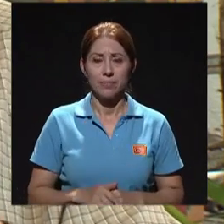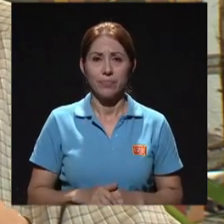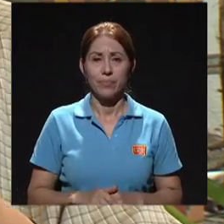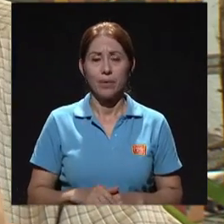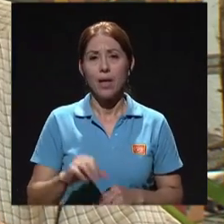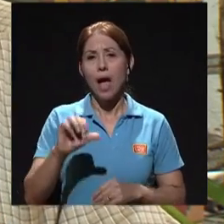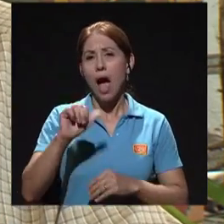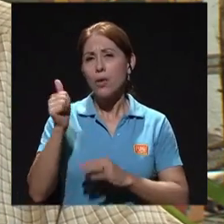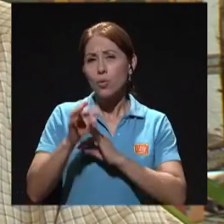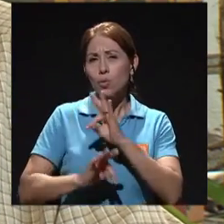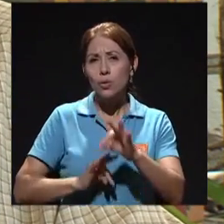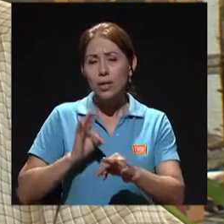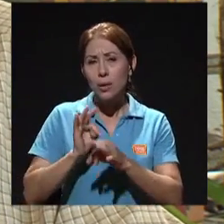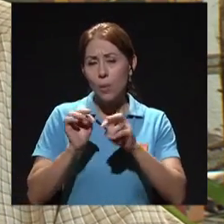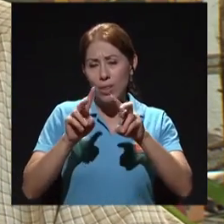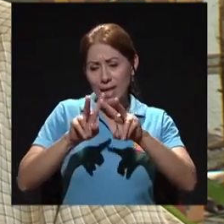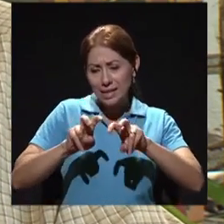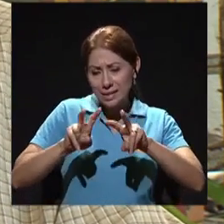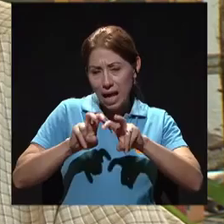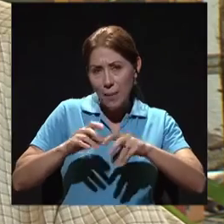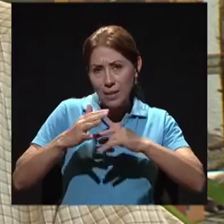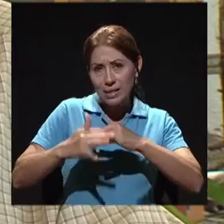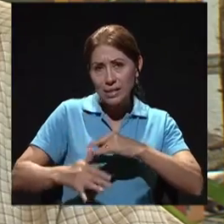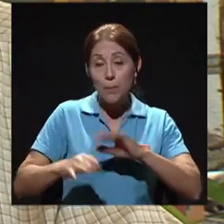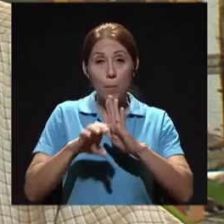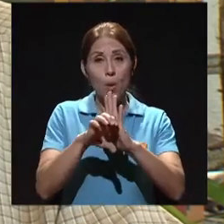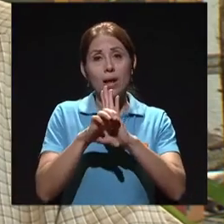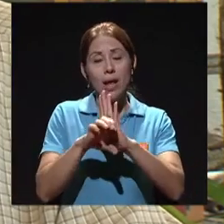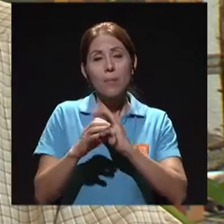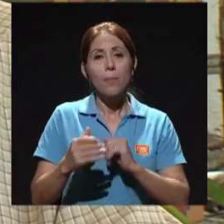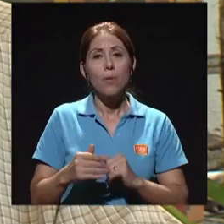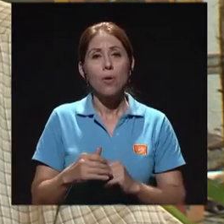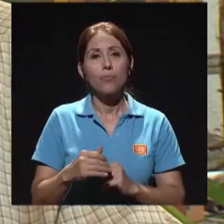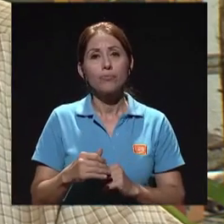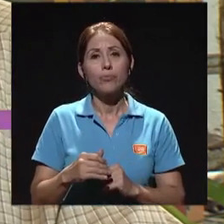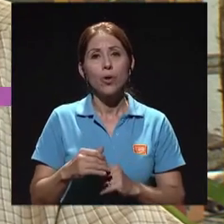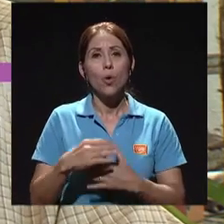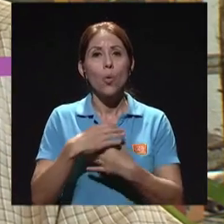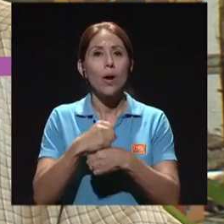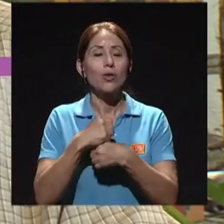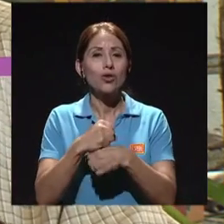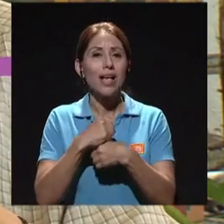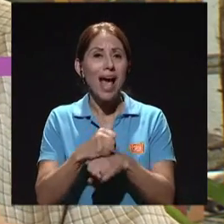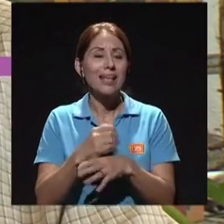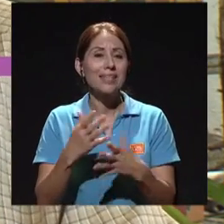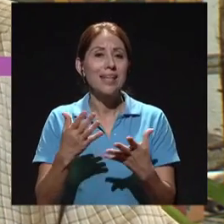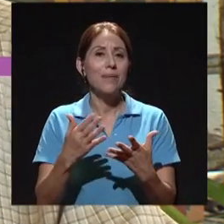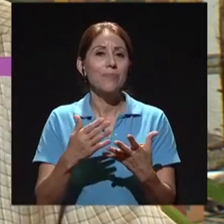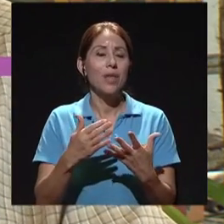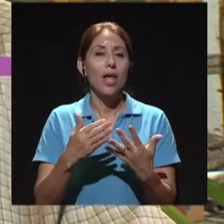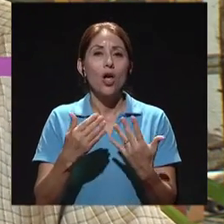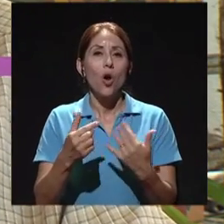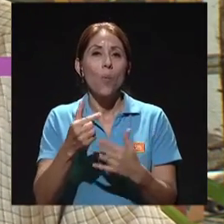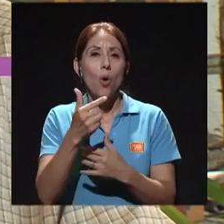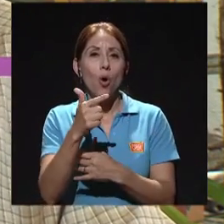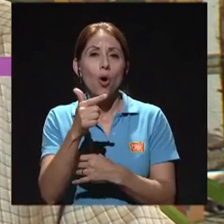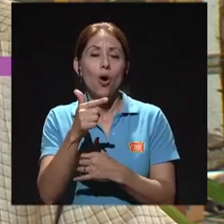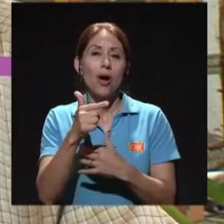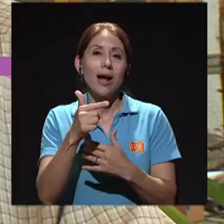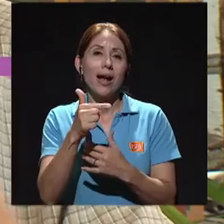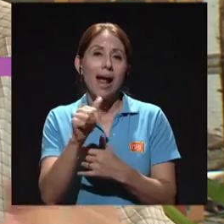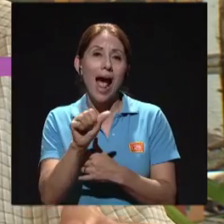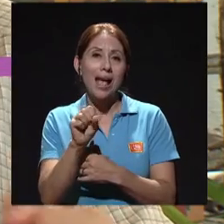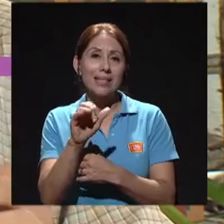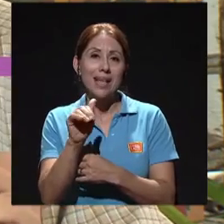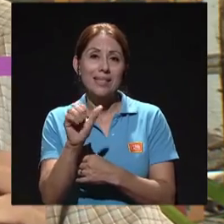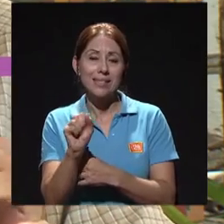Hay otro tipo de exámenes, por ejemplo, para cuando se hacen gases arteriales, que se requieren una punción de